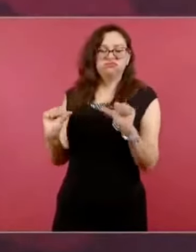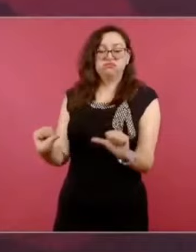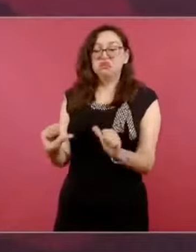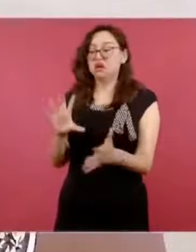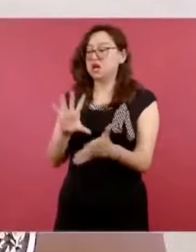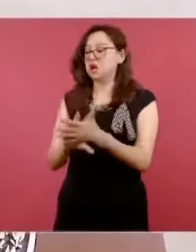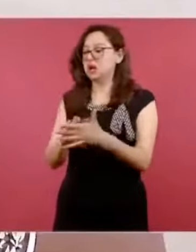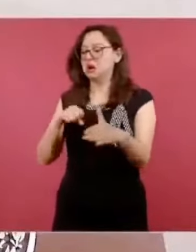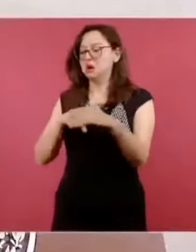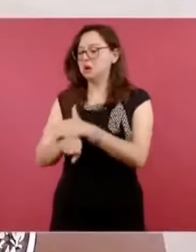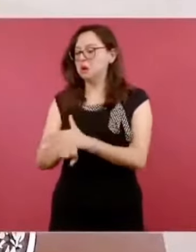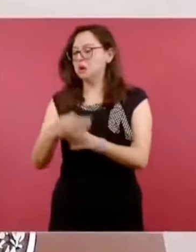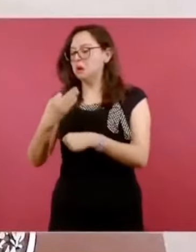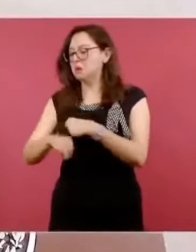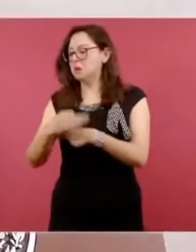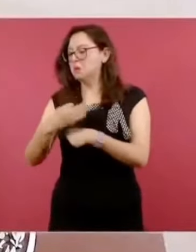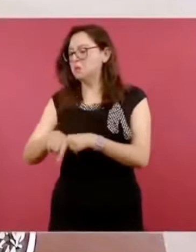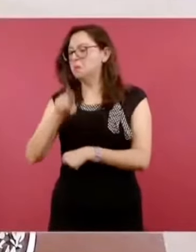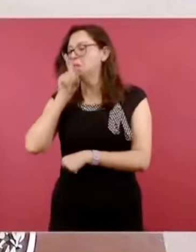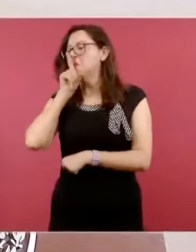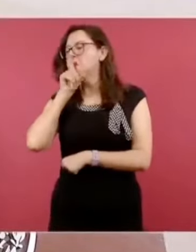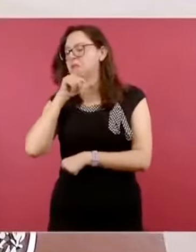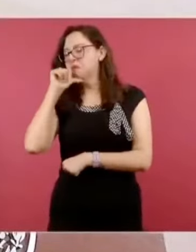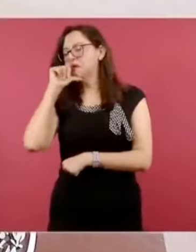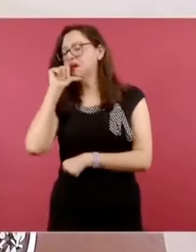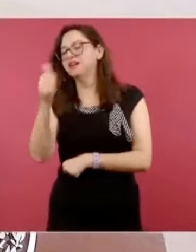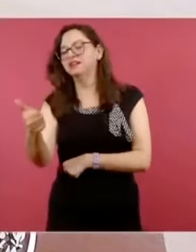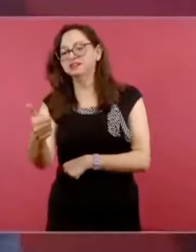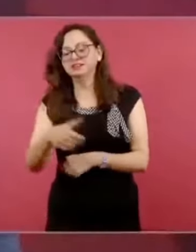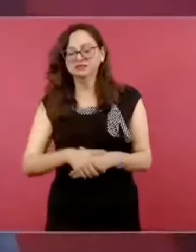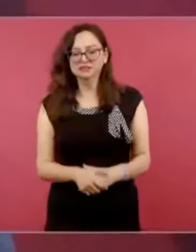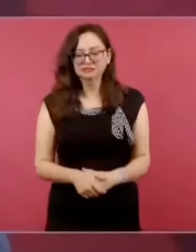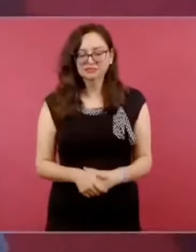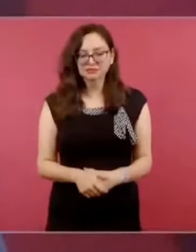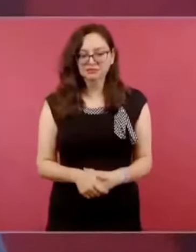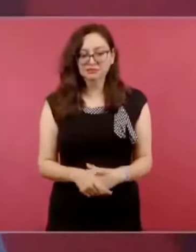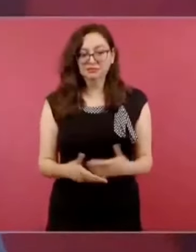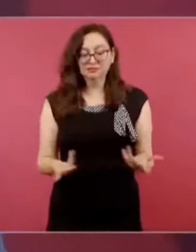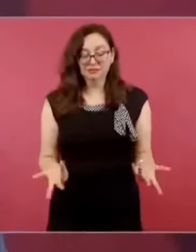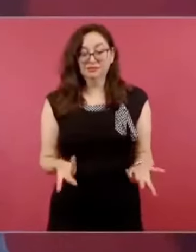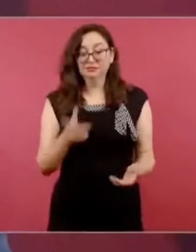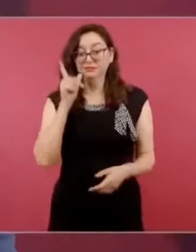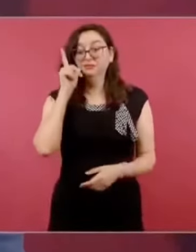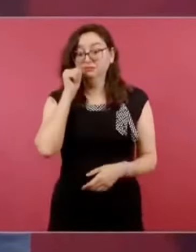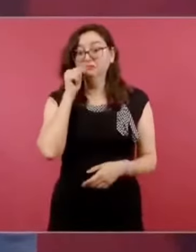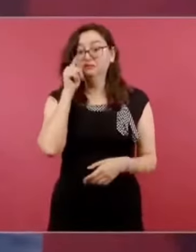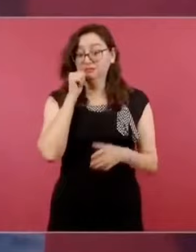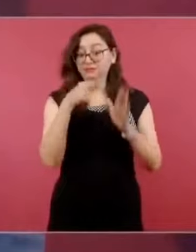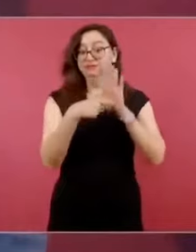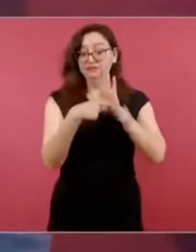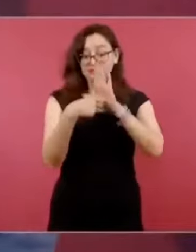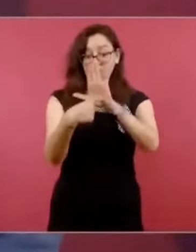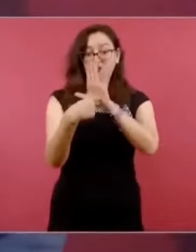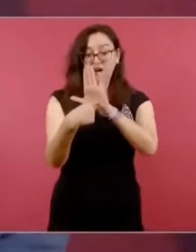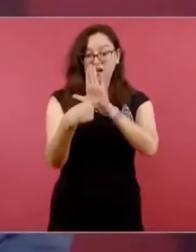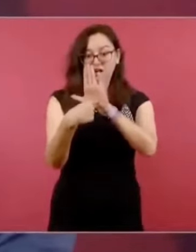Mañana vamos a tratar este asunto. Lo mismo